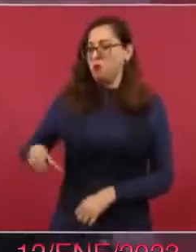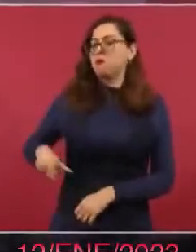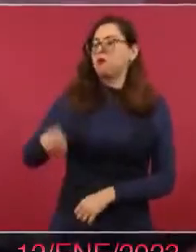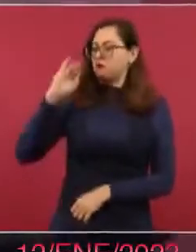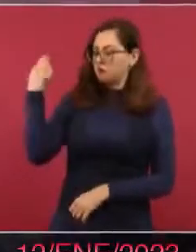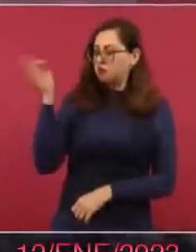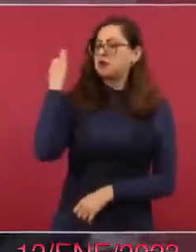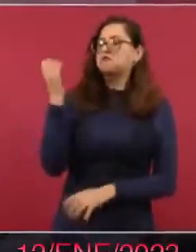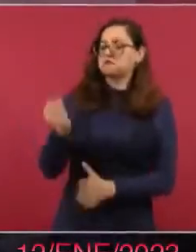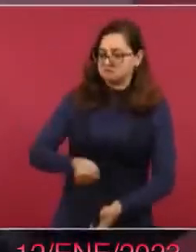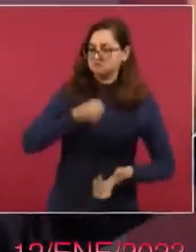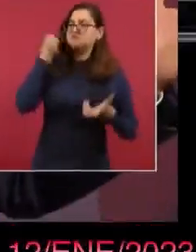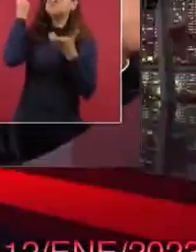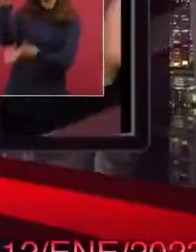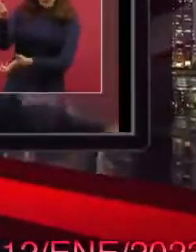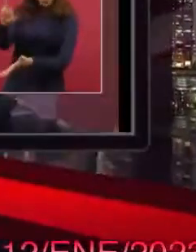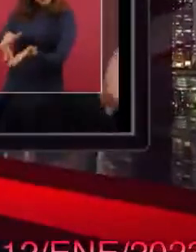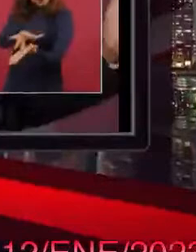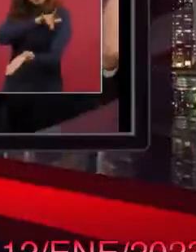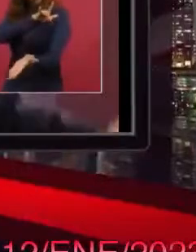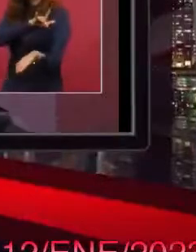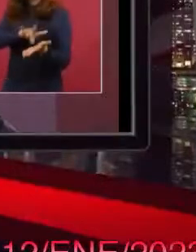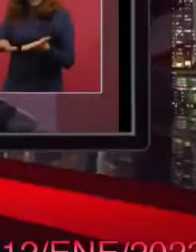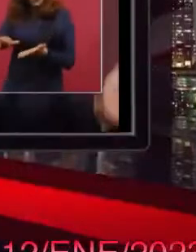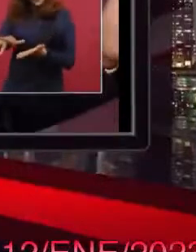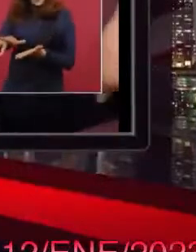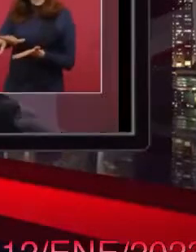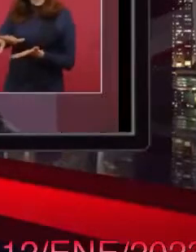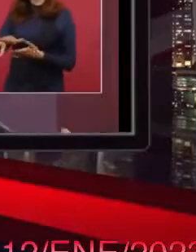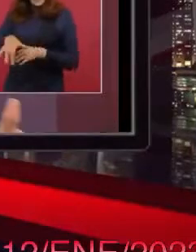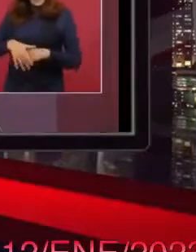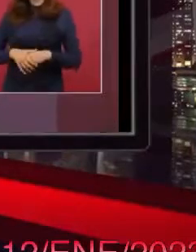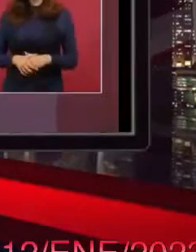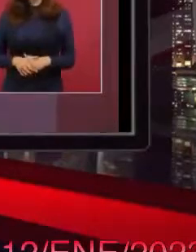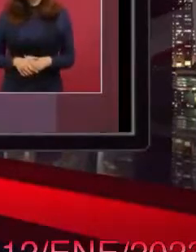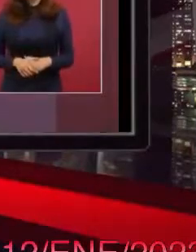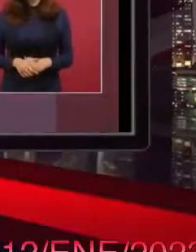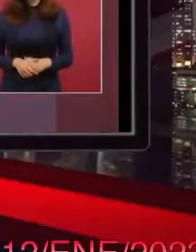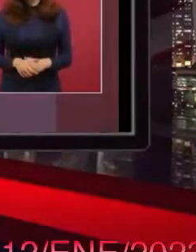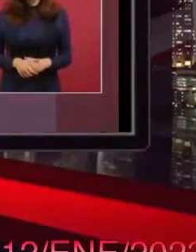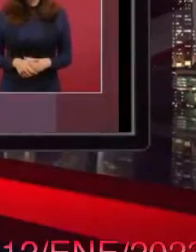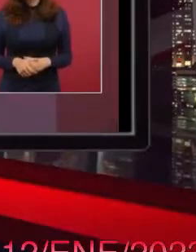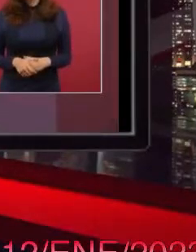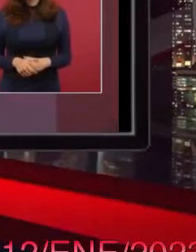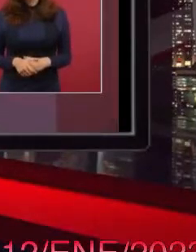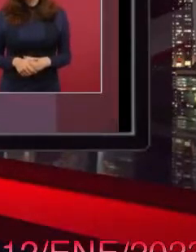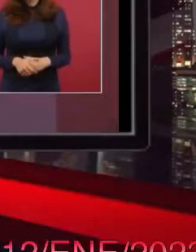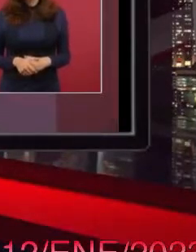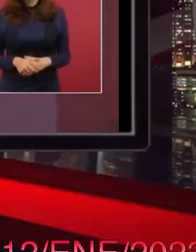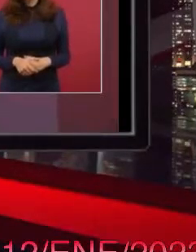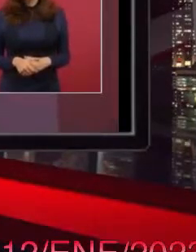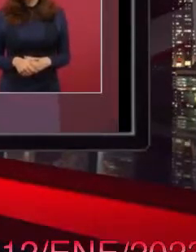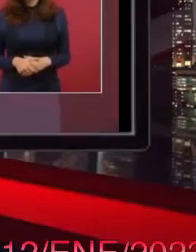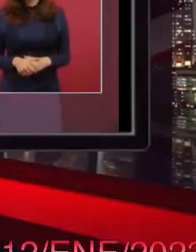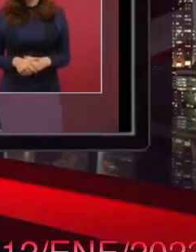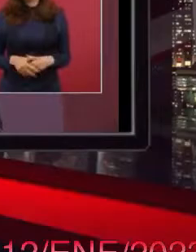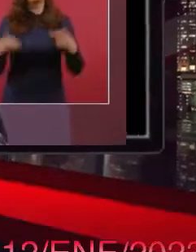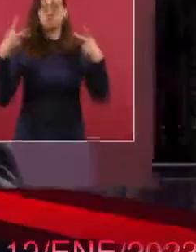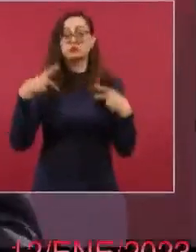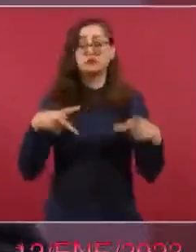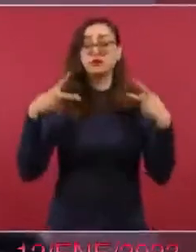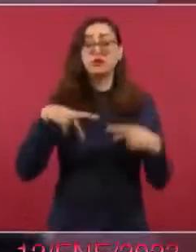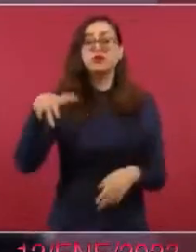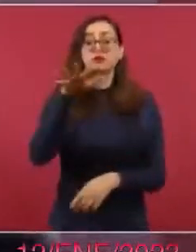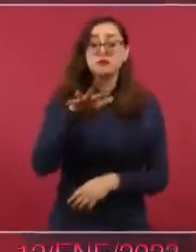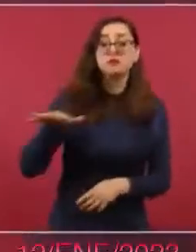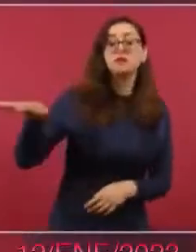va a contar con el apoyo del gobierno federal. Y decirle a la gente